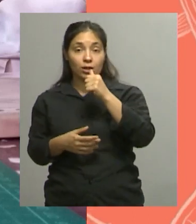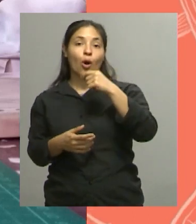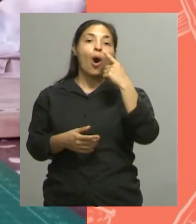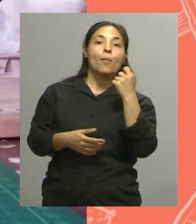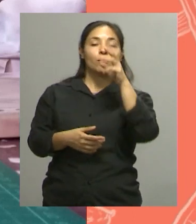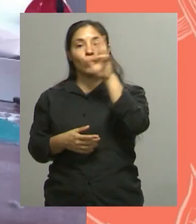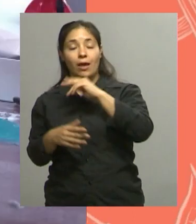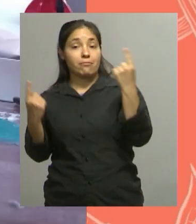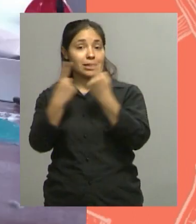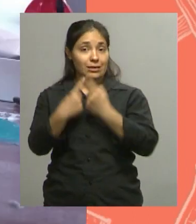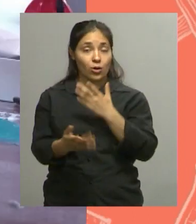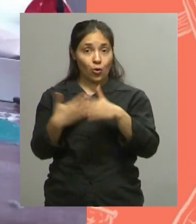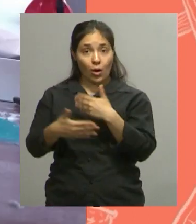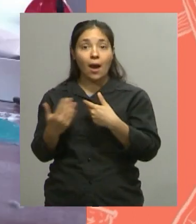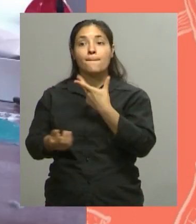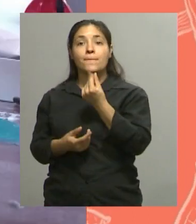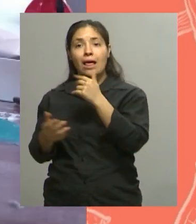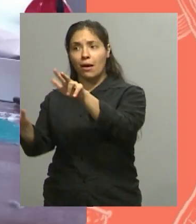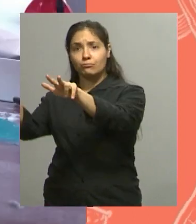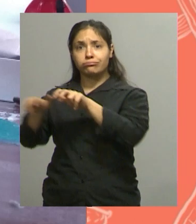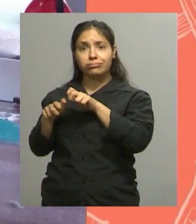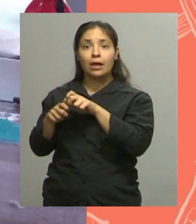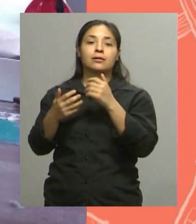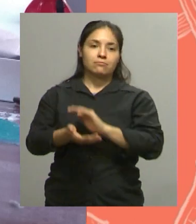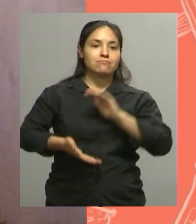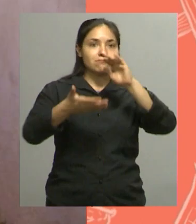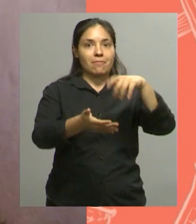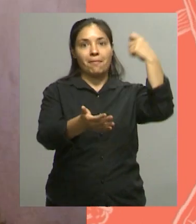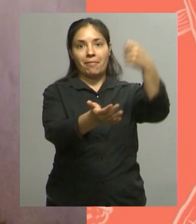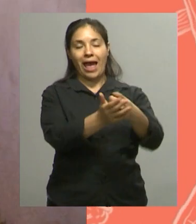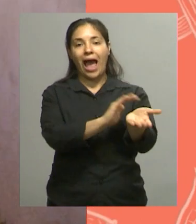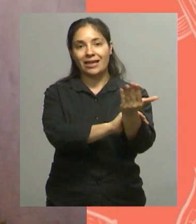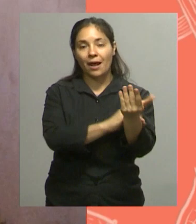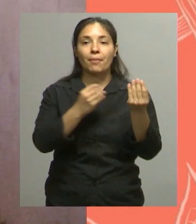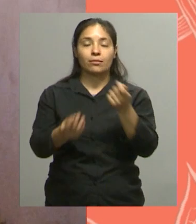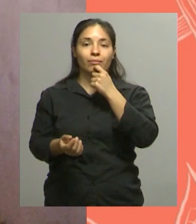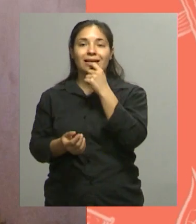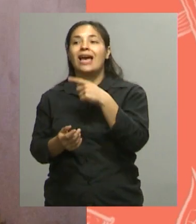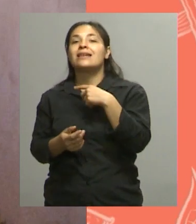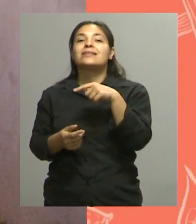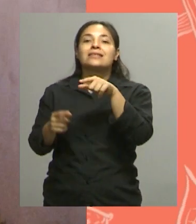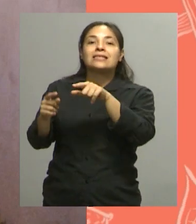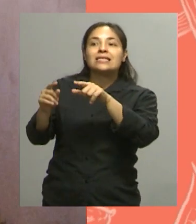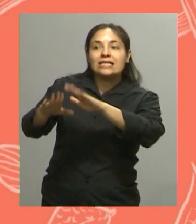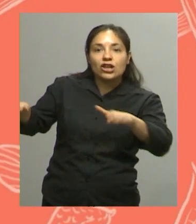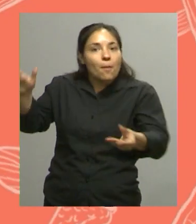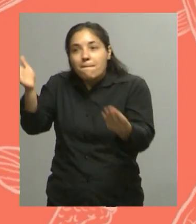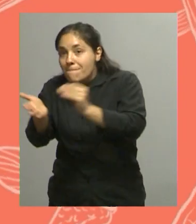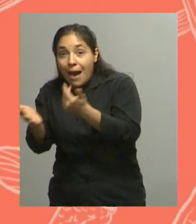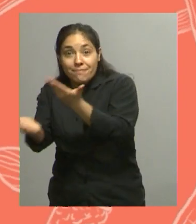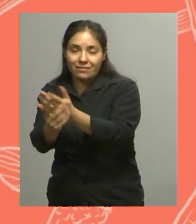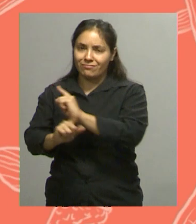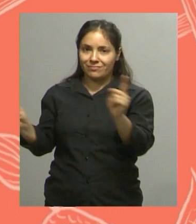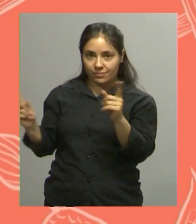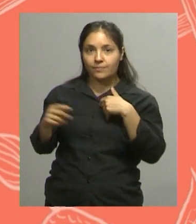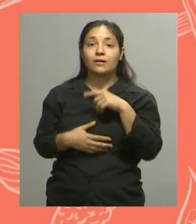Este, con esa misma plata pagamos el alquiler de la cancha Muy bien Para no tener que sacarle plata, más plata a los chicos Claro, claro, claro O sea, que ellos los fines de